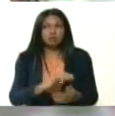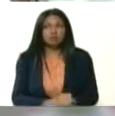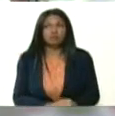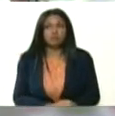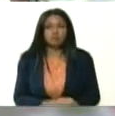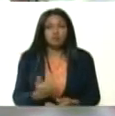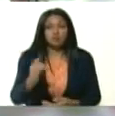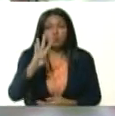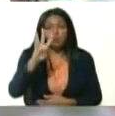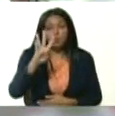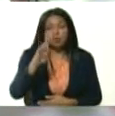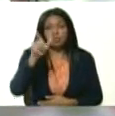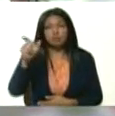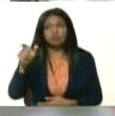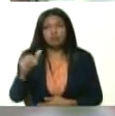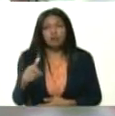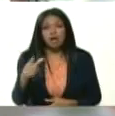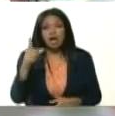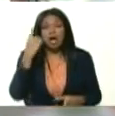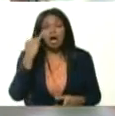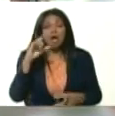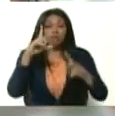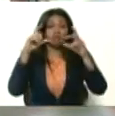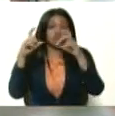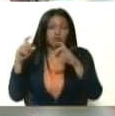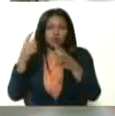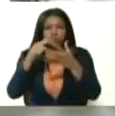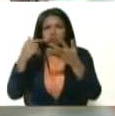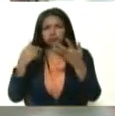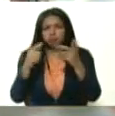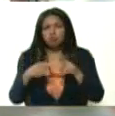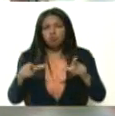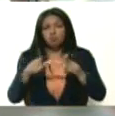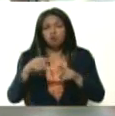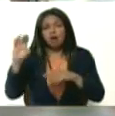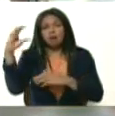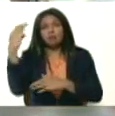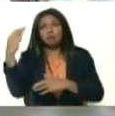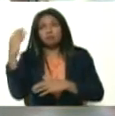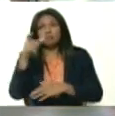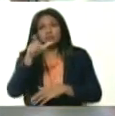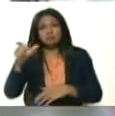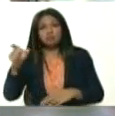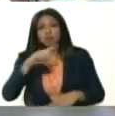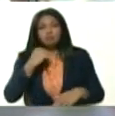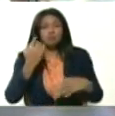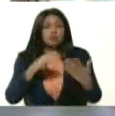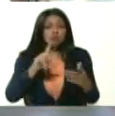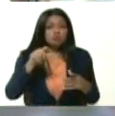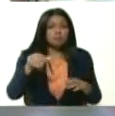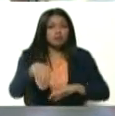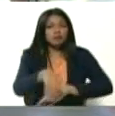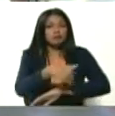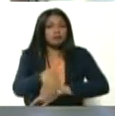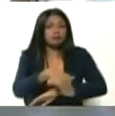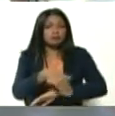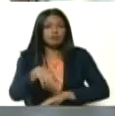hubo cuatro. Aunque hay imágenes de Medellín, de Cali, del Cauca, de gente muriendo en las calles en Colombia.